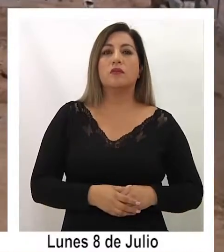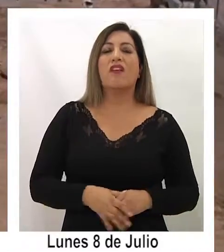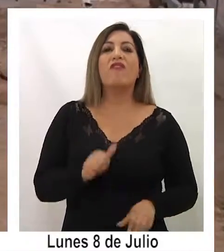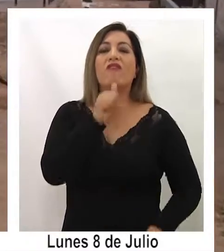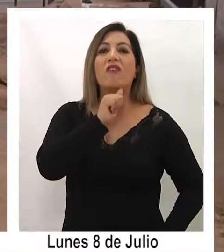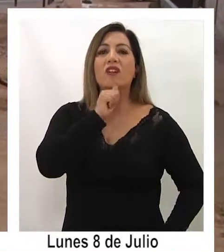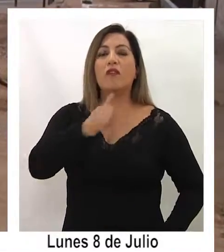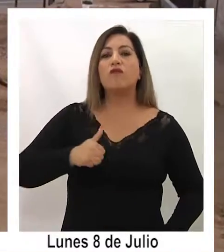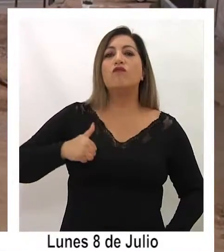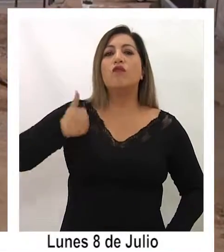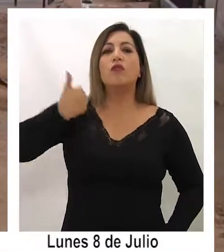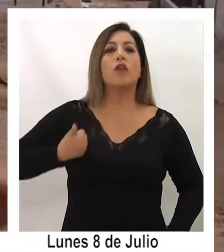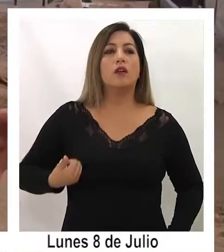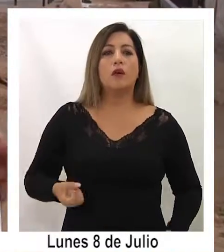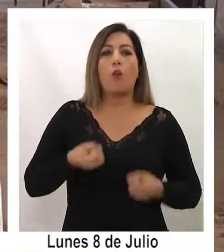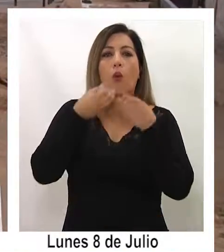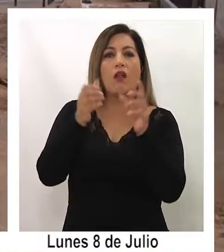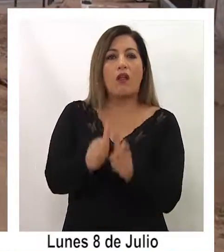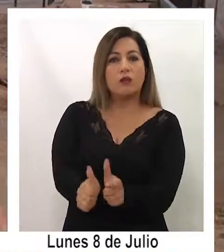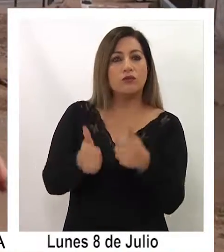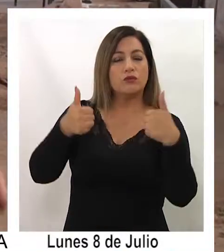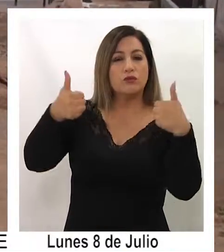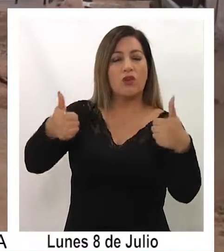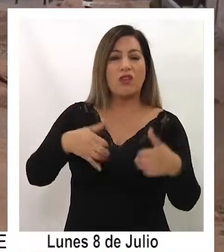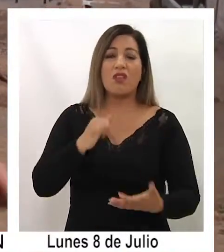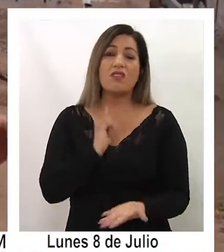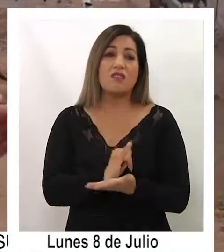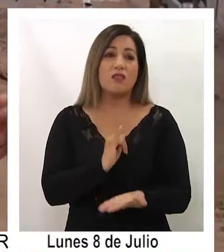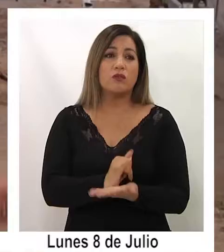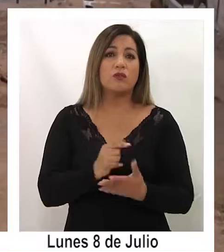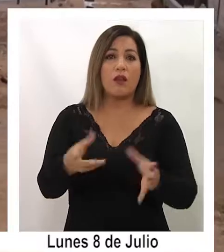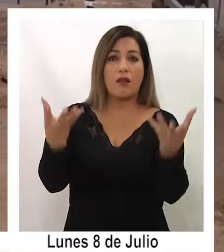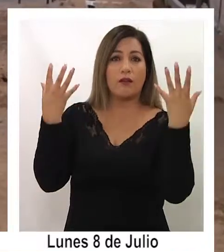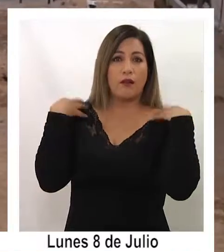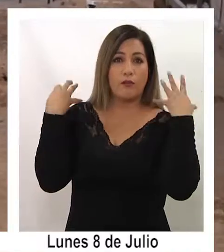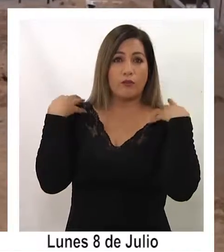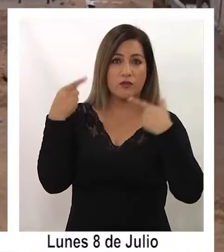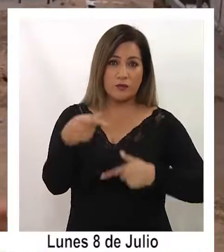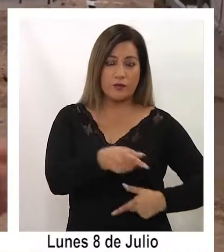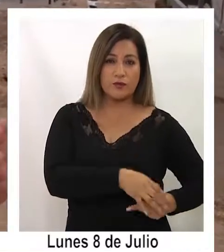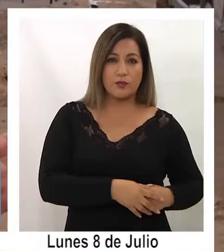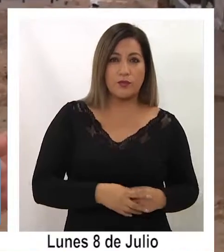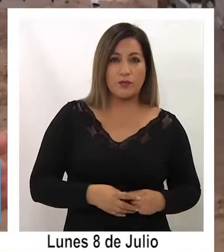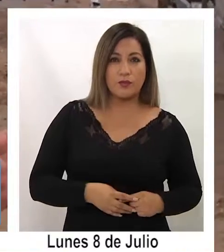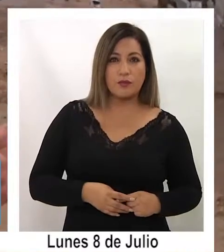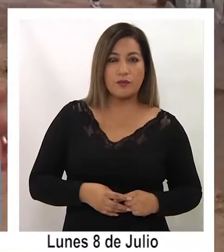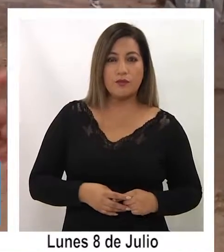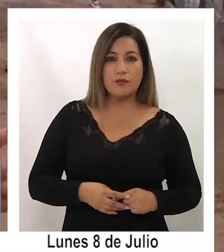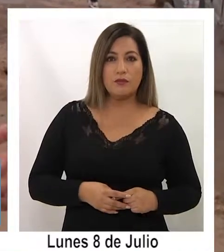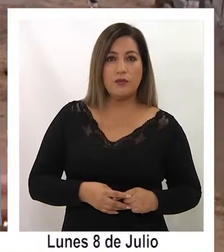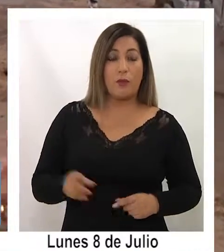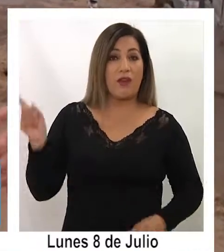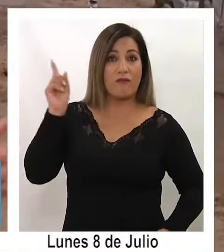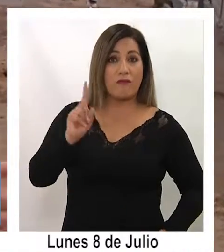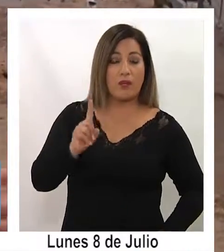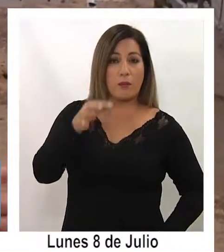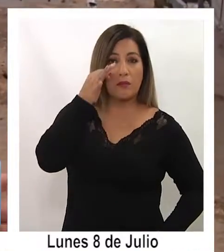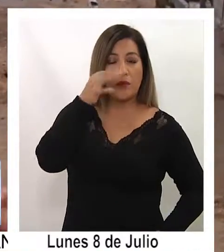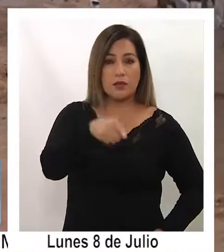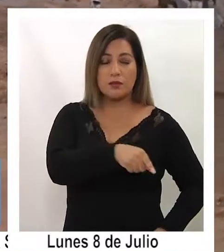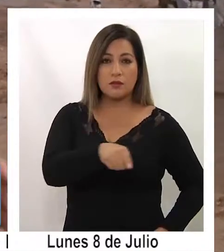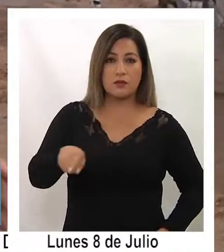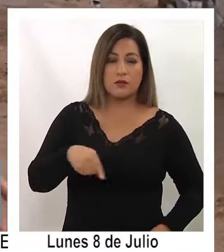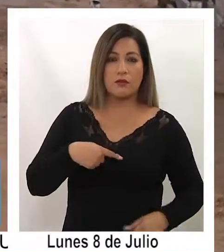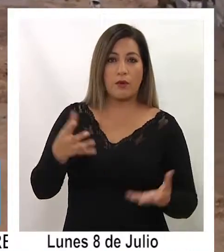Predisposición que debería tener cualquiera de las autoridades, instituciones que le corresponda, venir a velar por estos